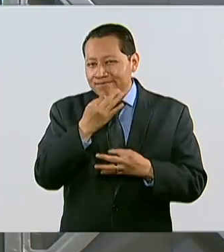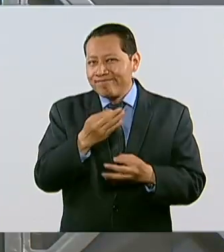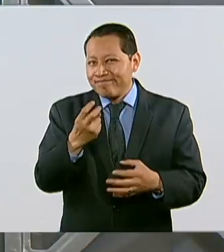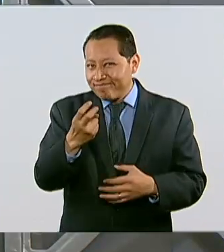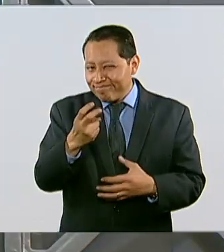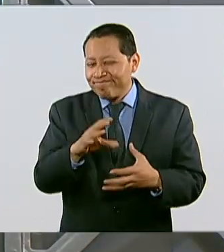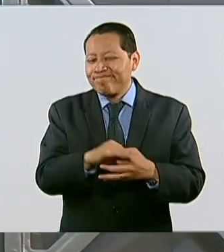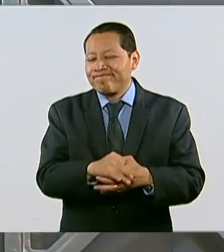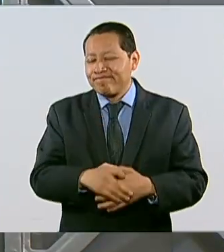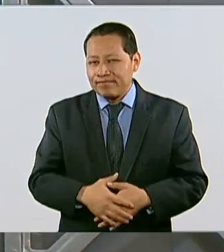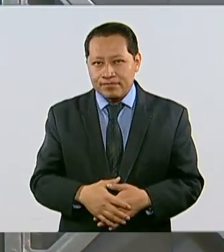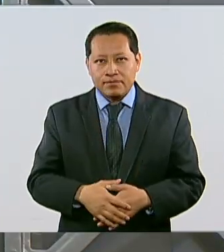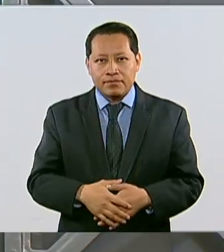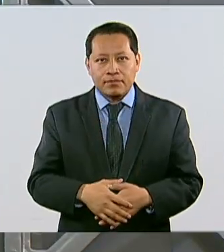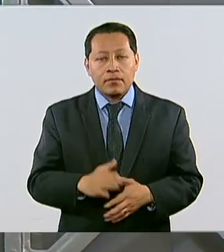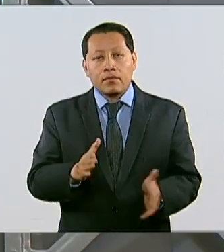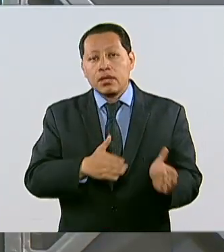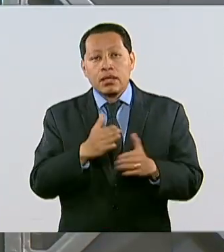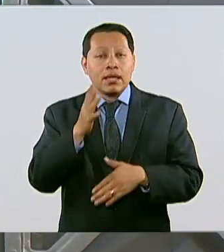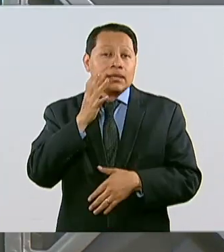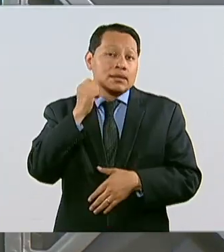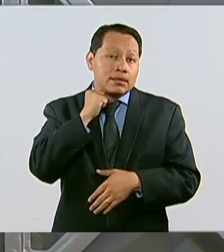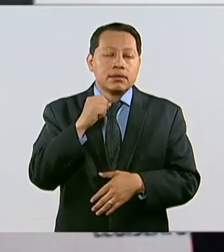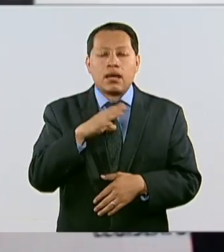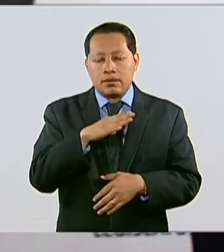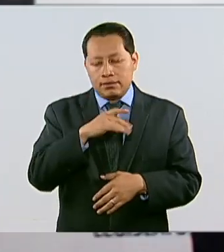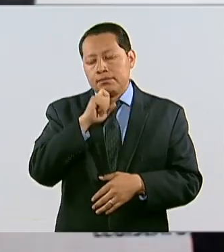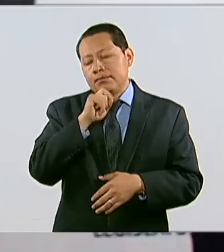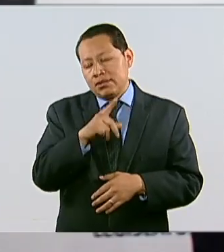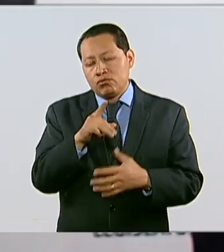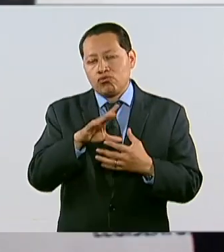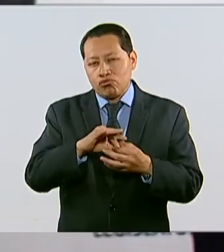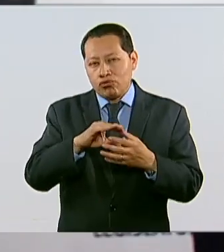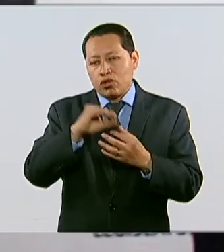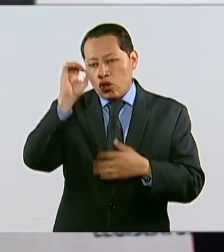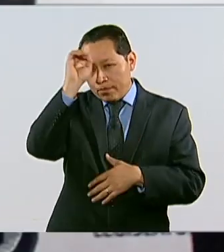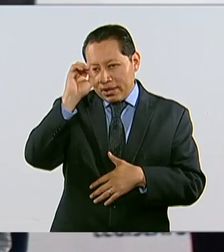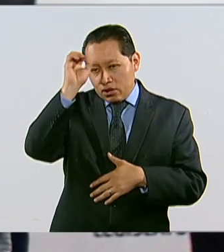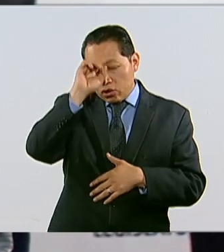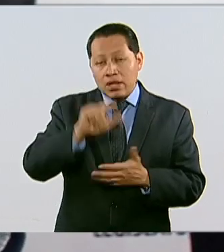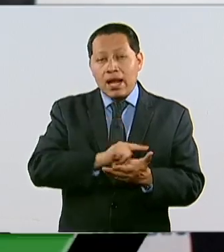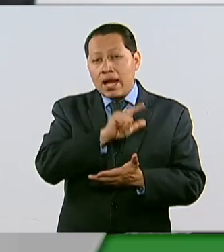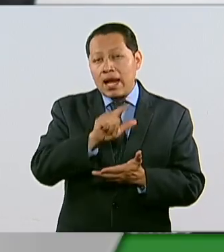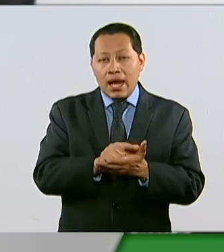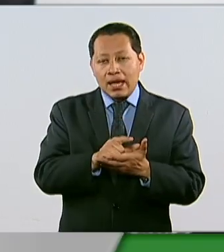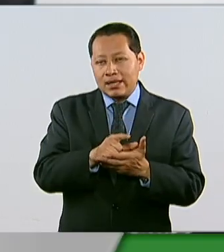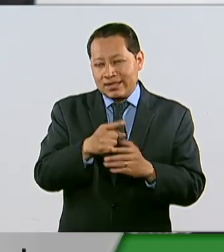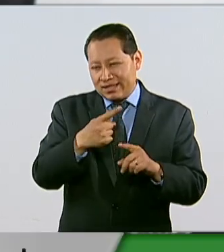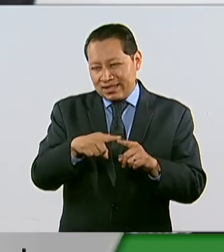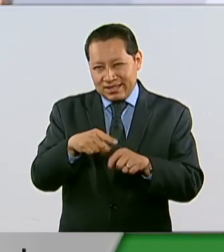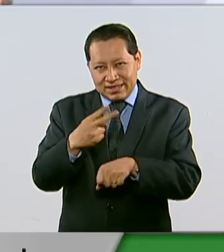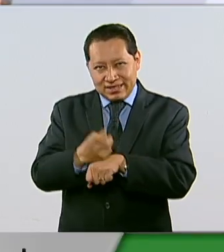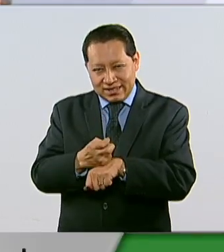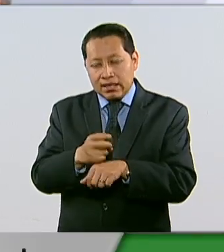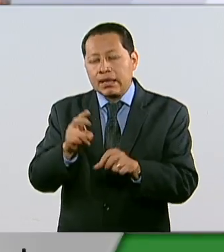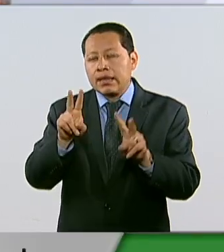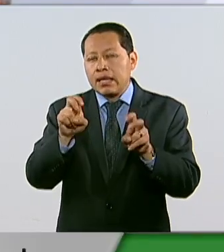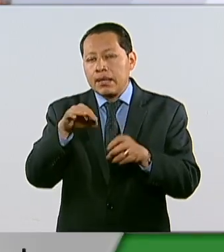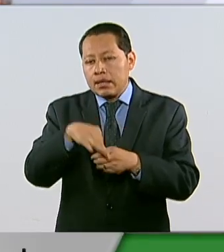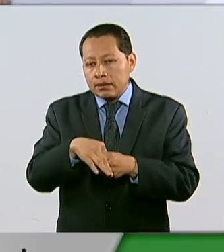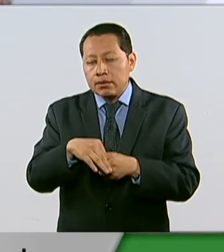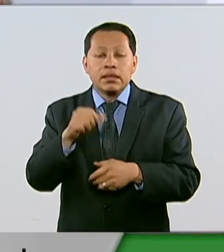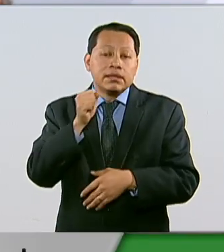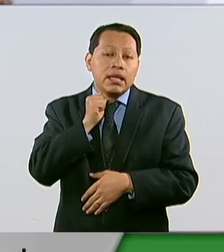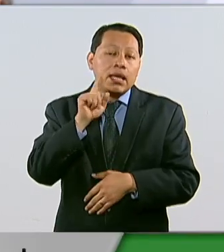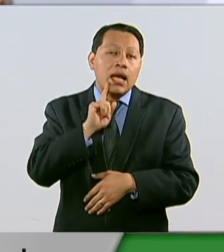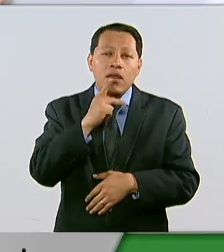Y en el Senado de la República hubo reacciones sobre esta posibilidad de reformar leyes secundarias en materia electoral. Hablan senadores de